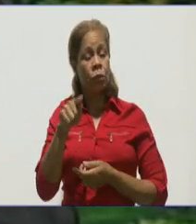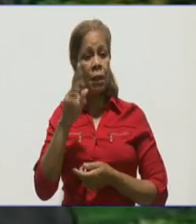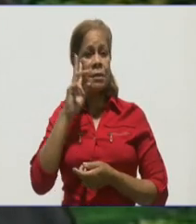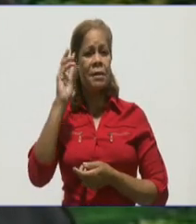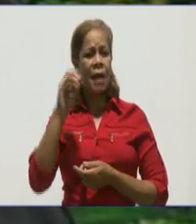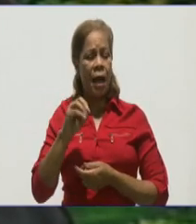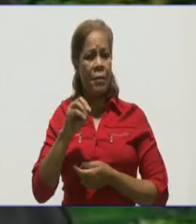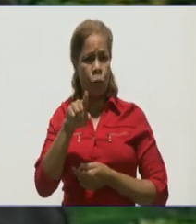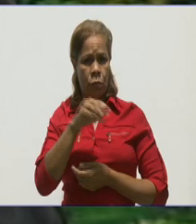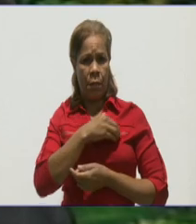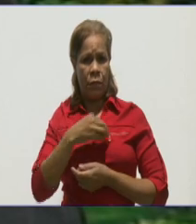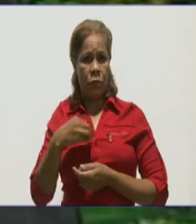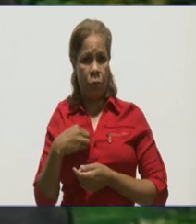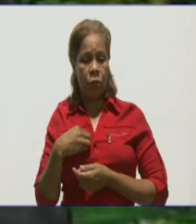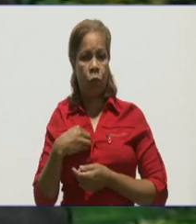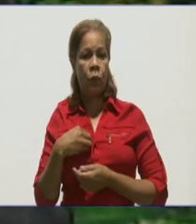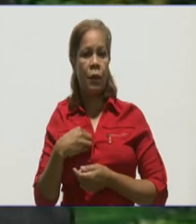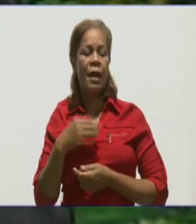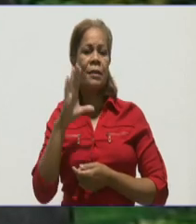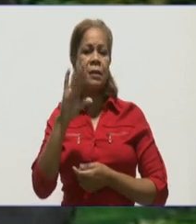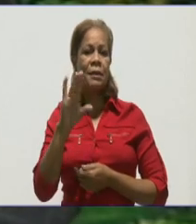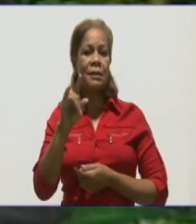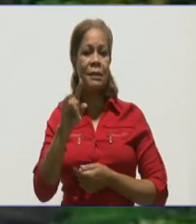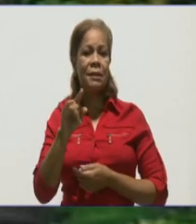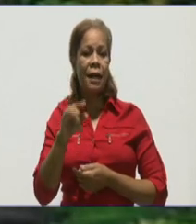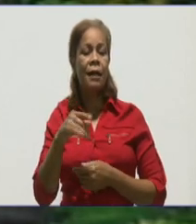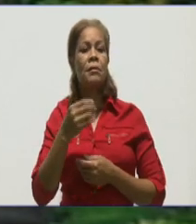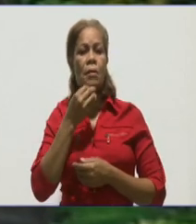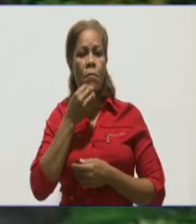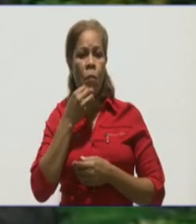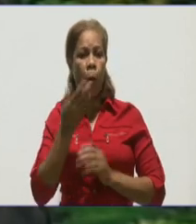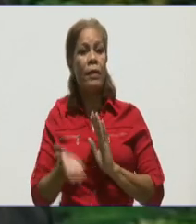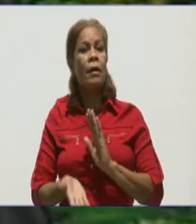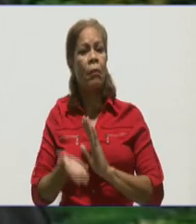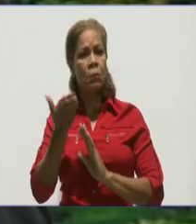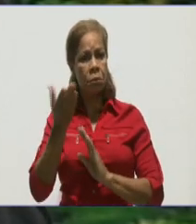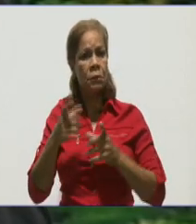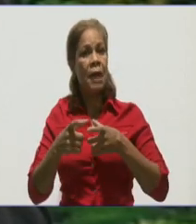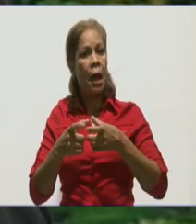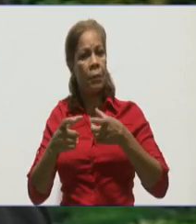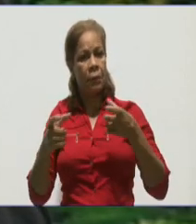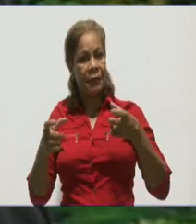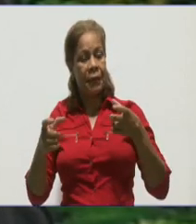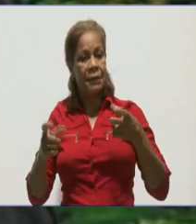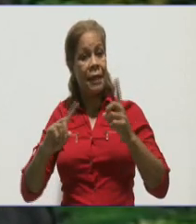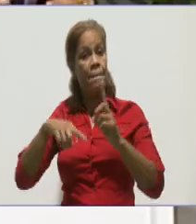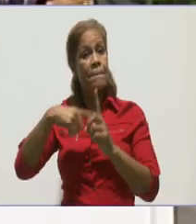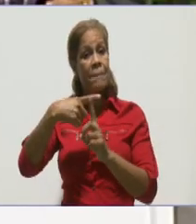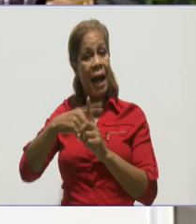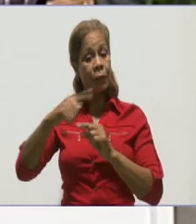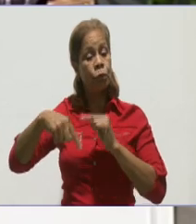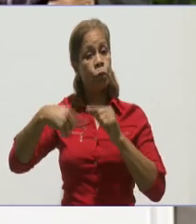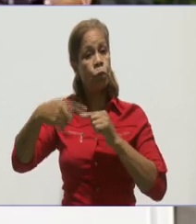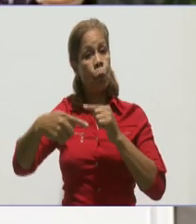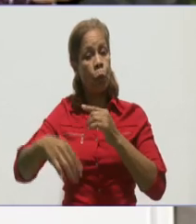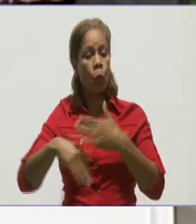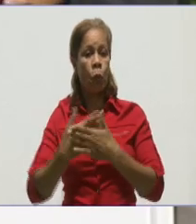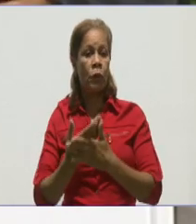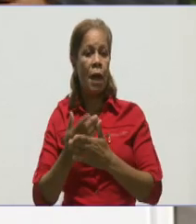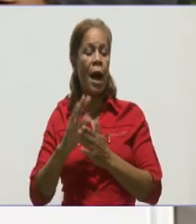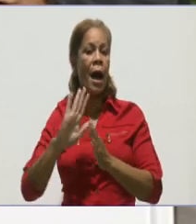alertaban de que hay una tendencia a incrementarse las cifras aproximadamente hasta el mes de mayo,